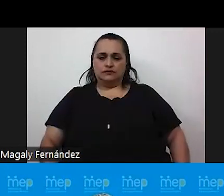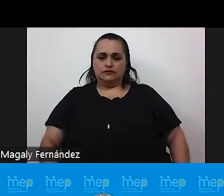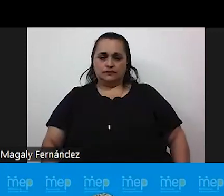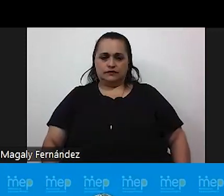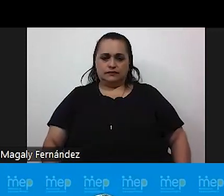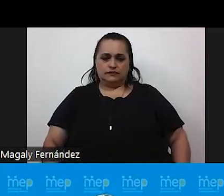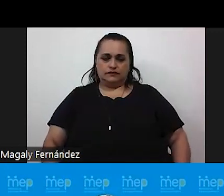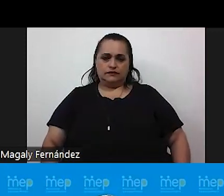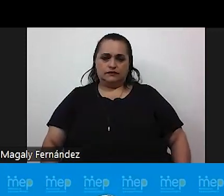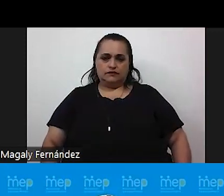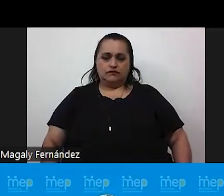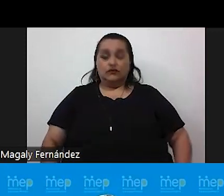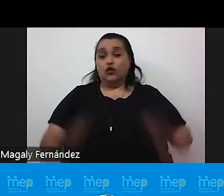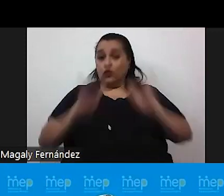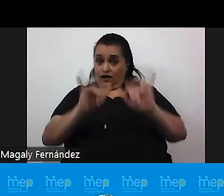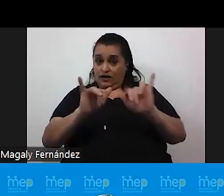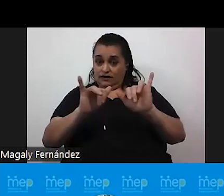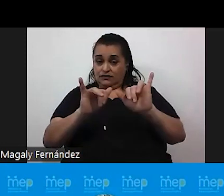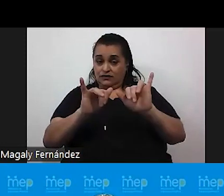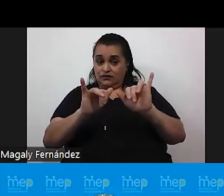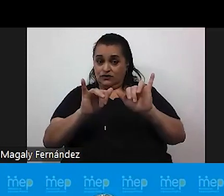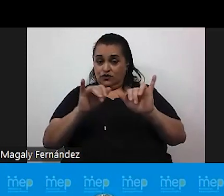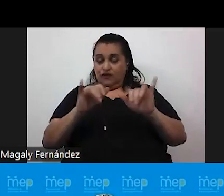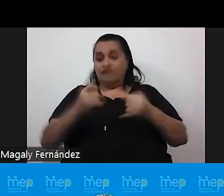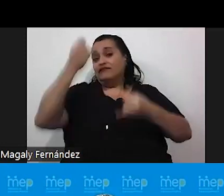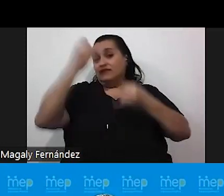y con esto daríamos